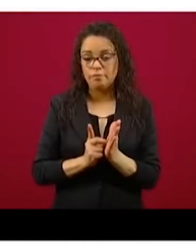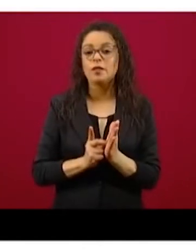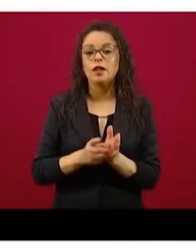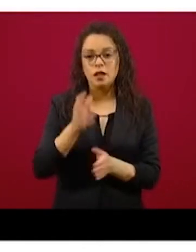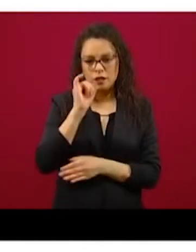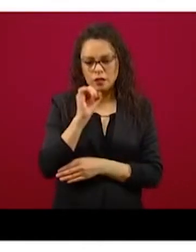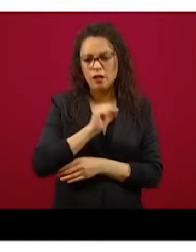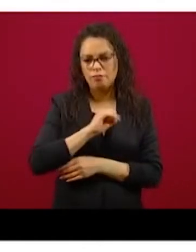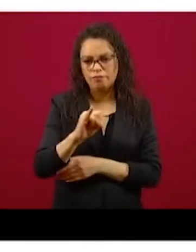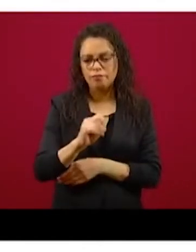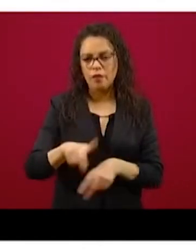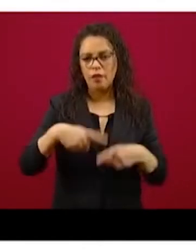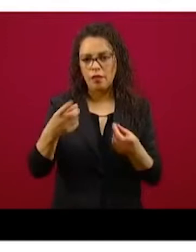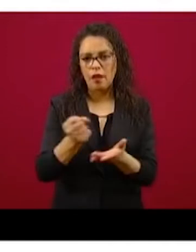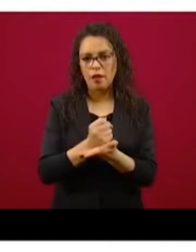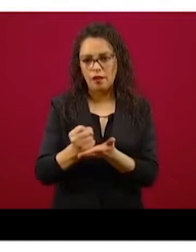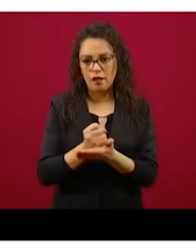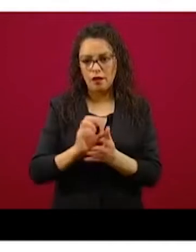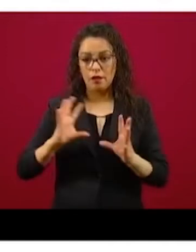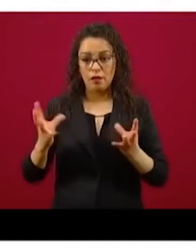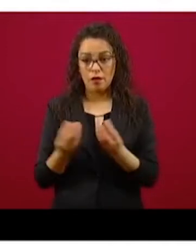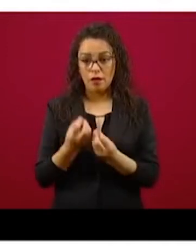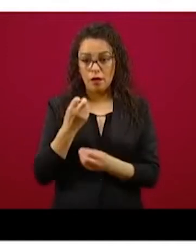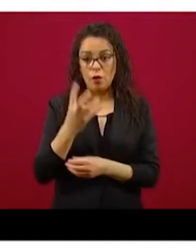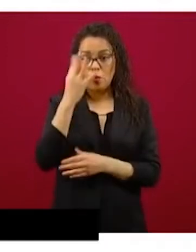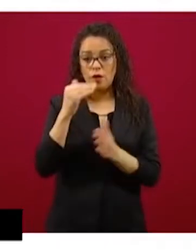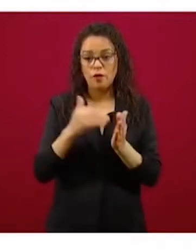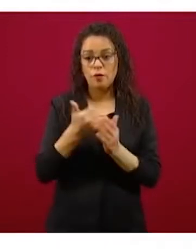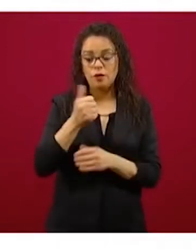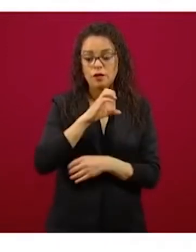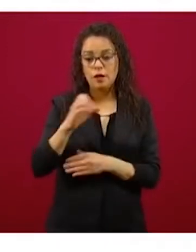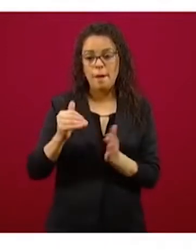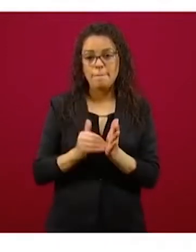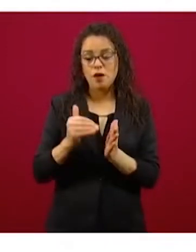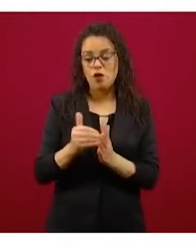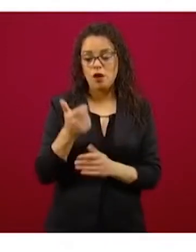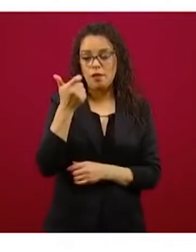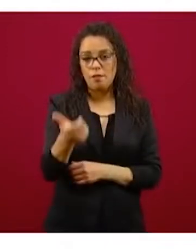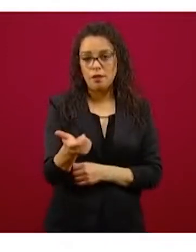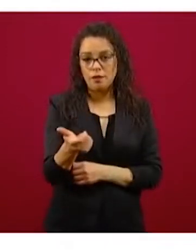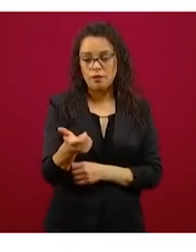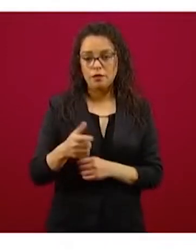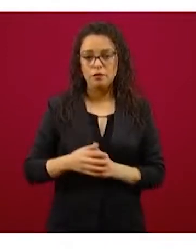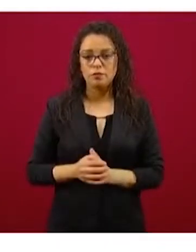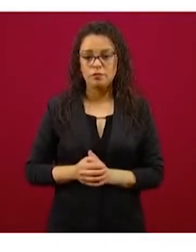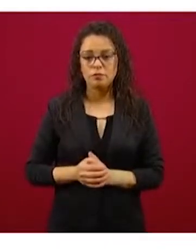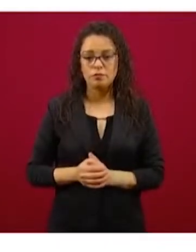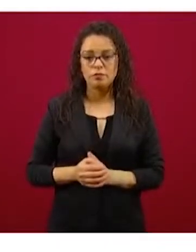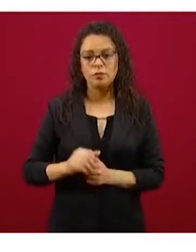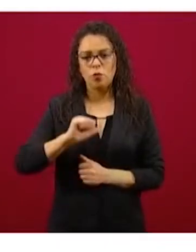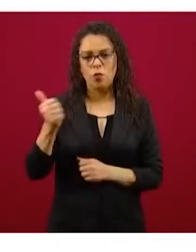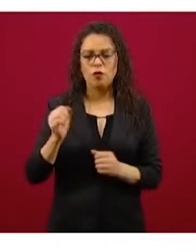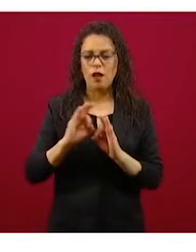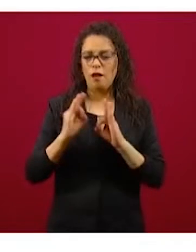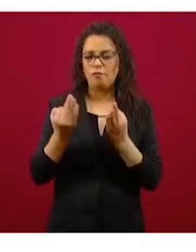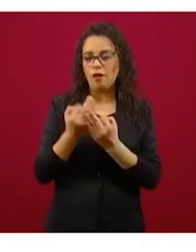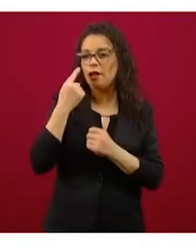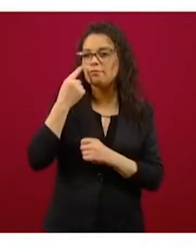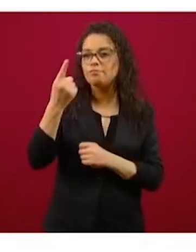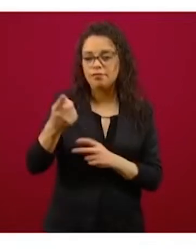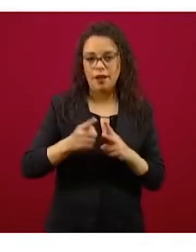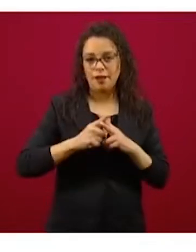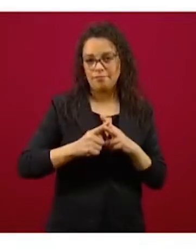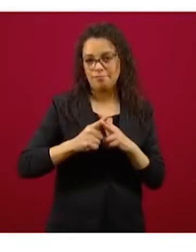crédito. Esto equivale a cuatro mil 600 millones de pesos. En otras mediciones, en otras formas de verlo, es